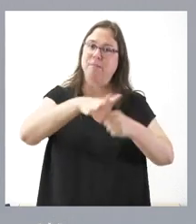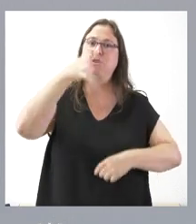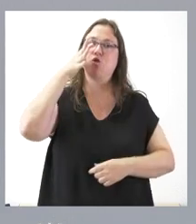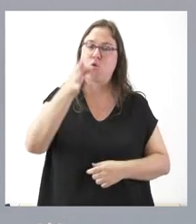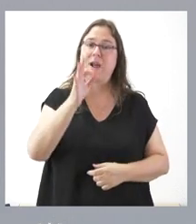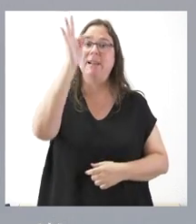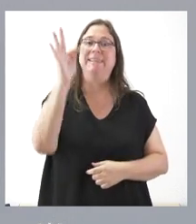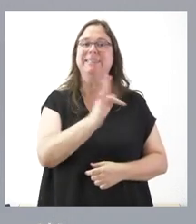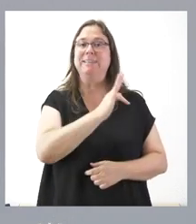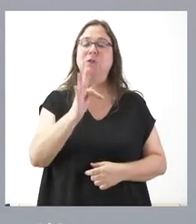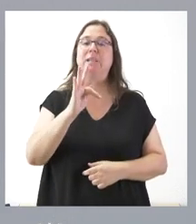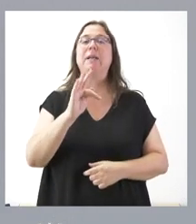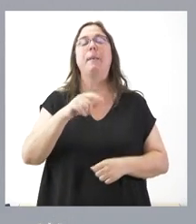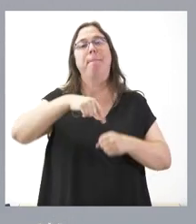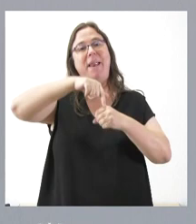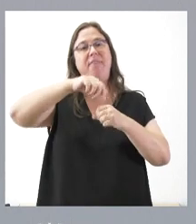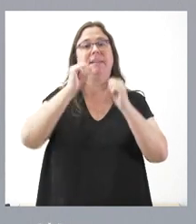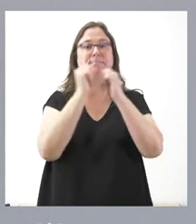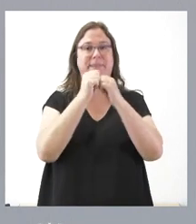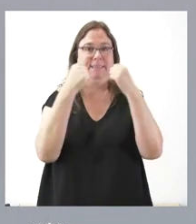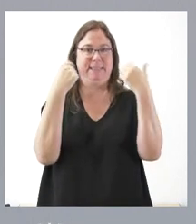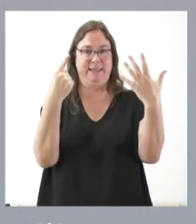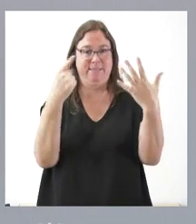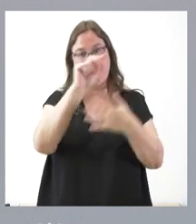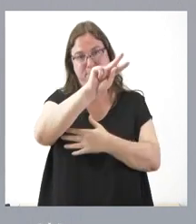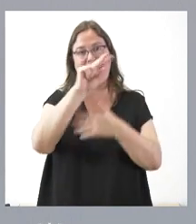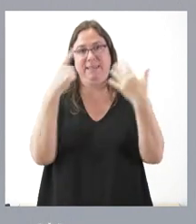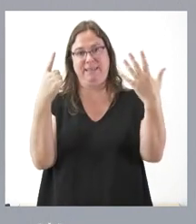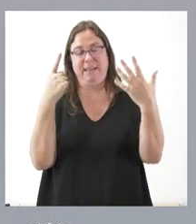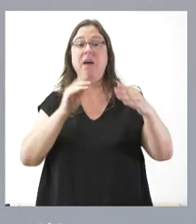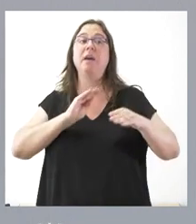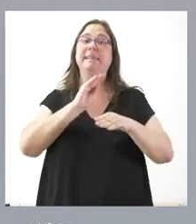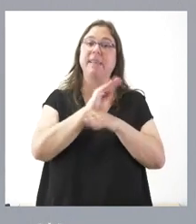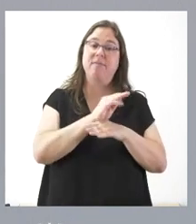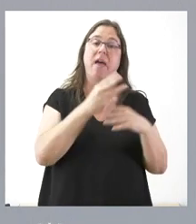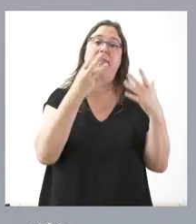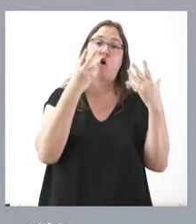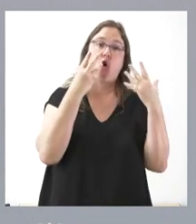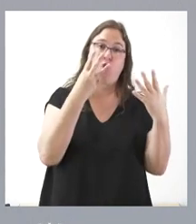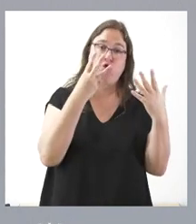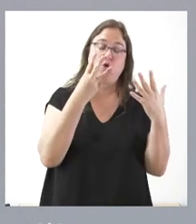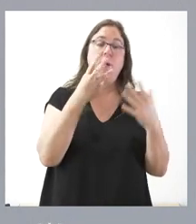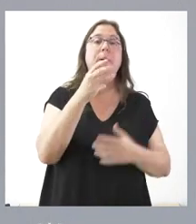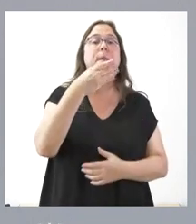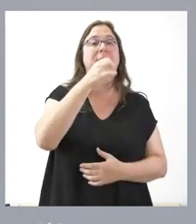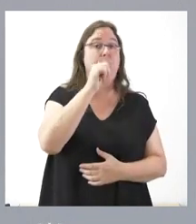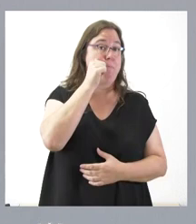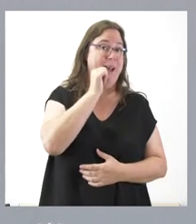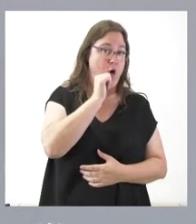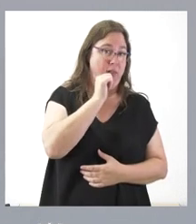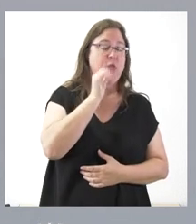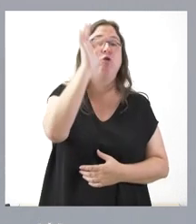un total de 26 plazas las que se financian, 8 del centro de Velorado, por un importe de